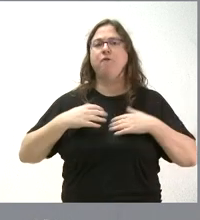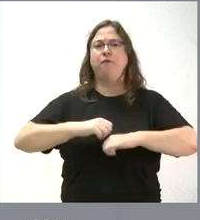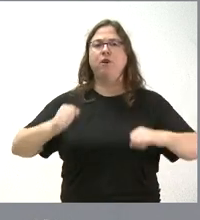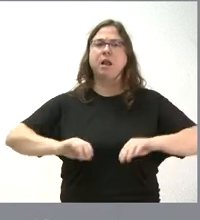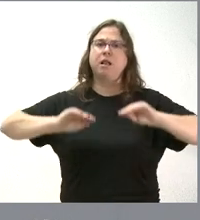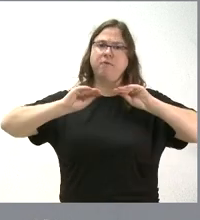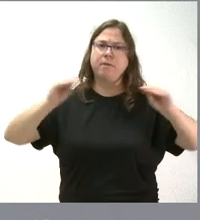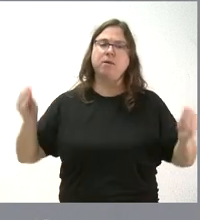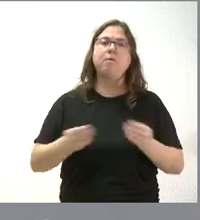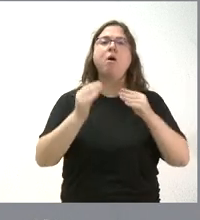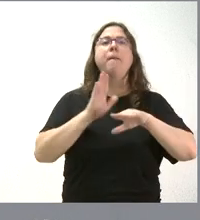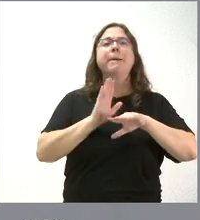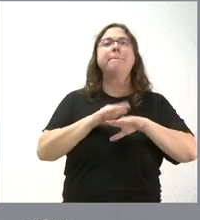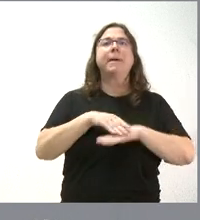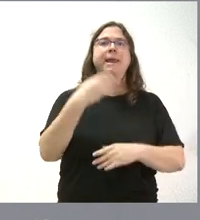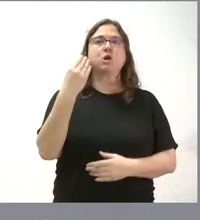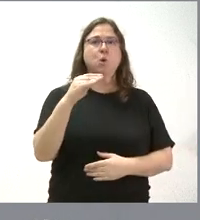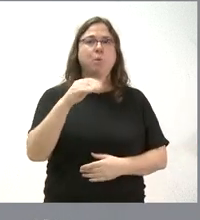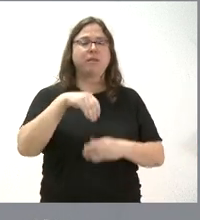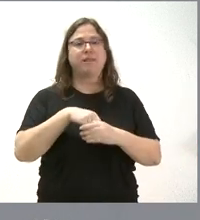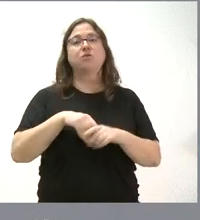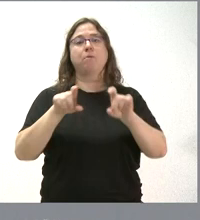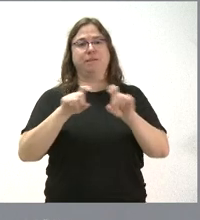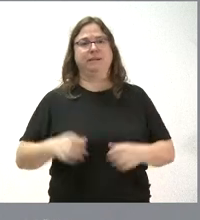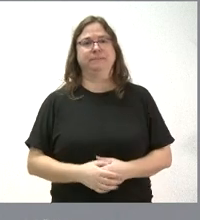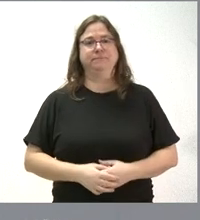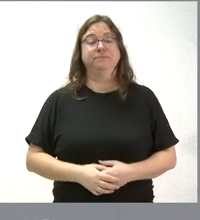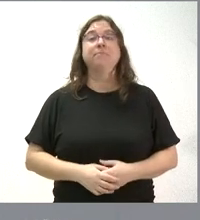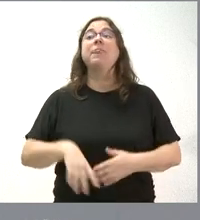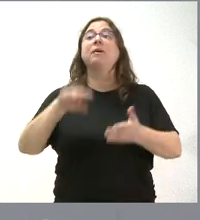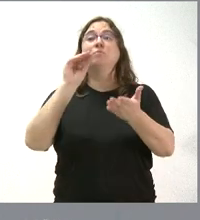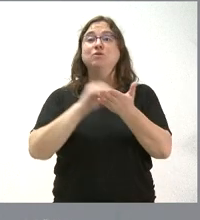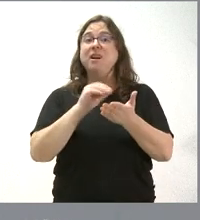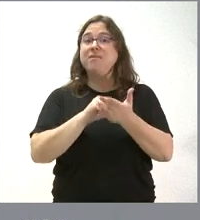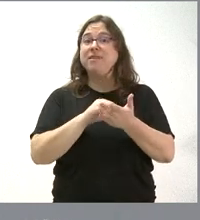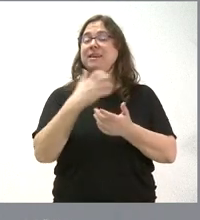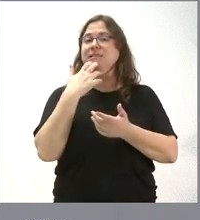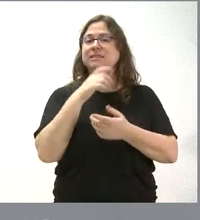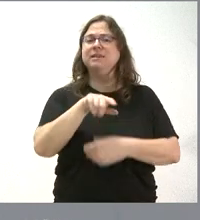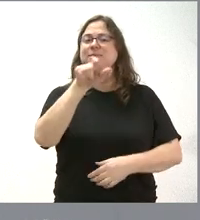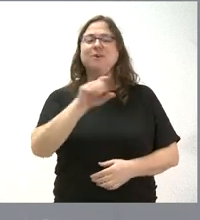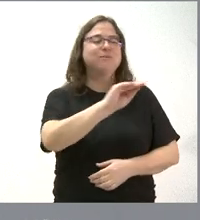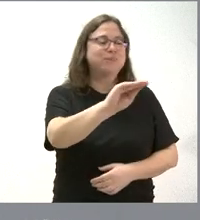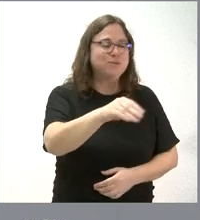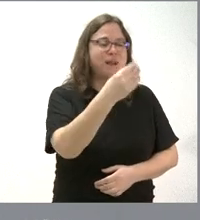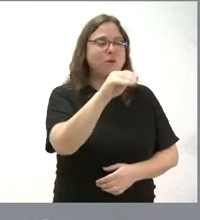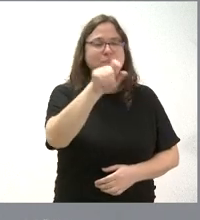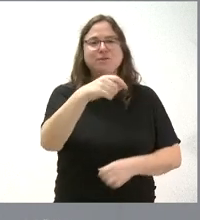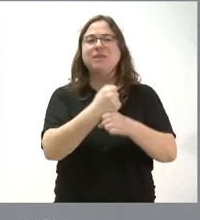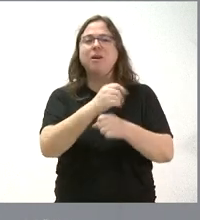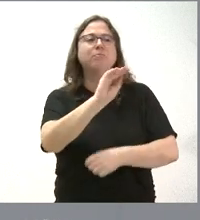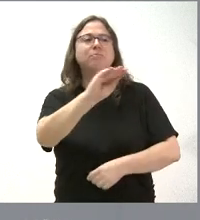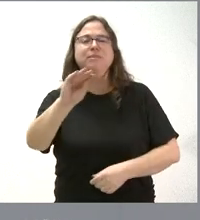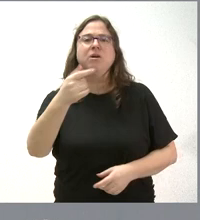formación para los jóvenes dentro de las empresas. Muchas veces, cuando uno pregunta a un joven, a un trabajador, lo que nos dice